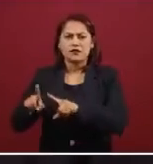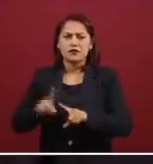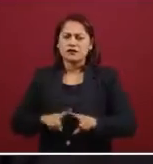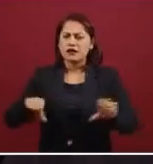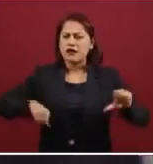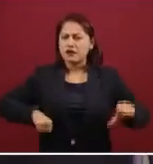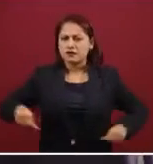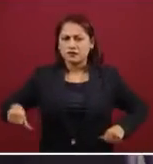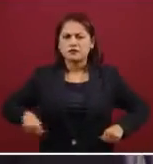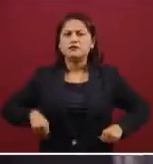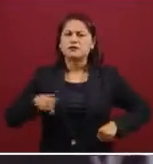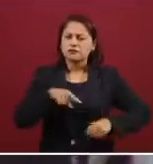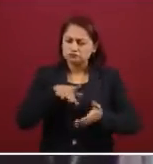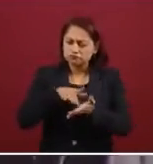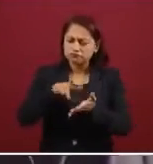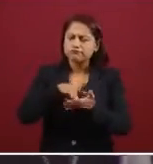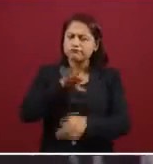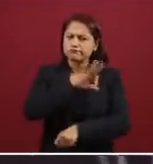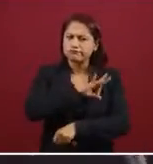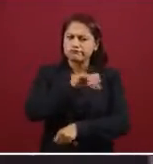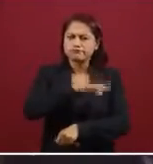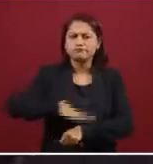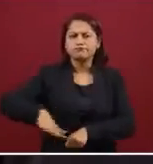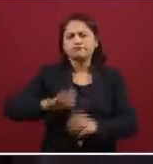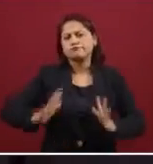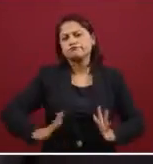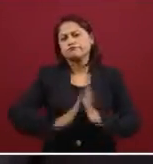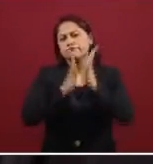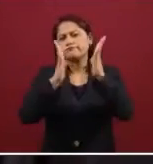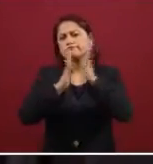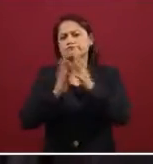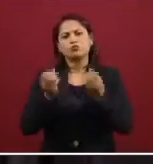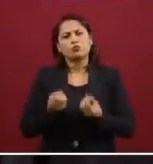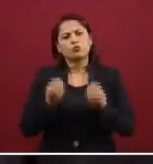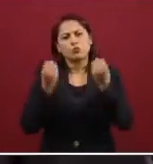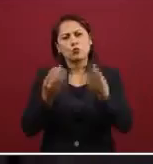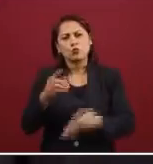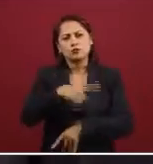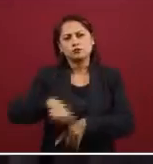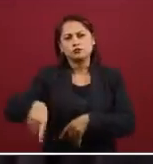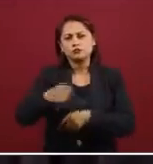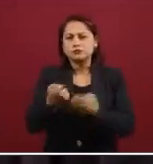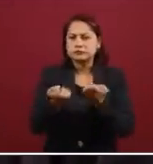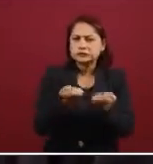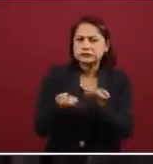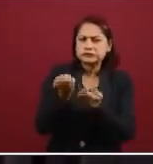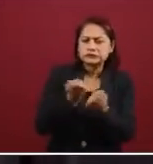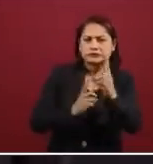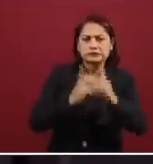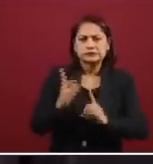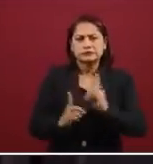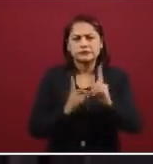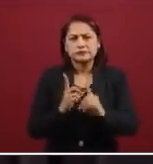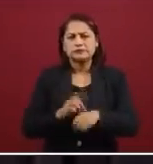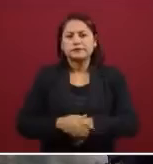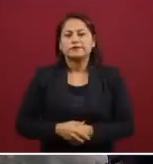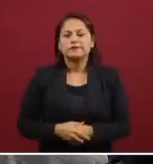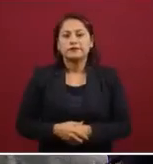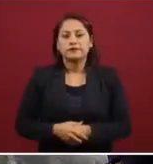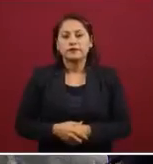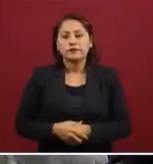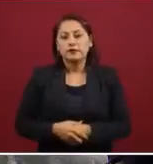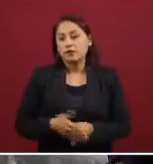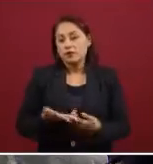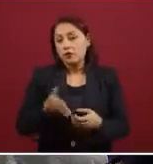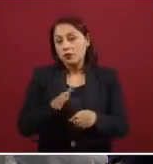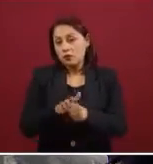para participación y activación física. Aquí, digamos, algo que es muy importante es que la idea que